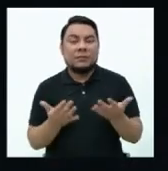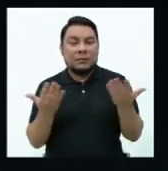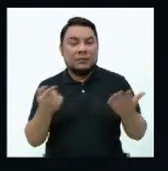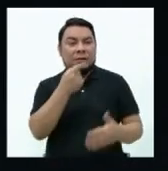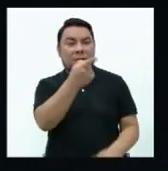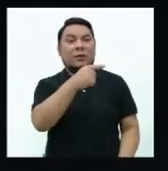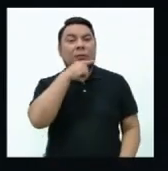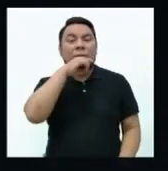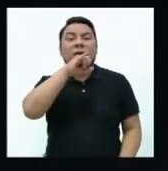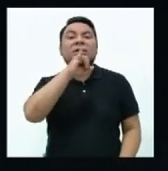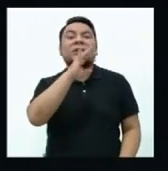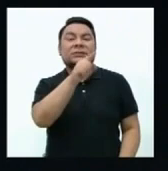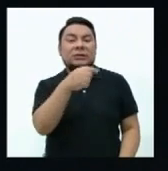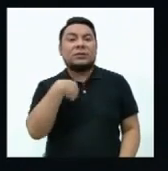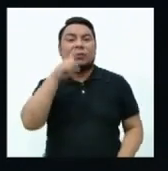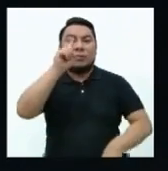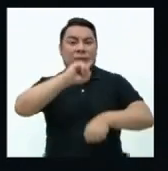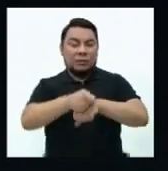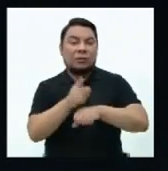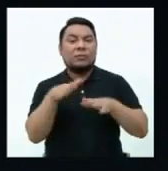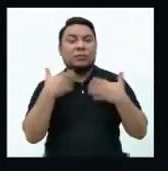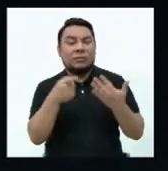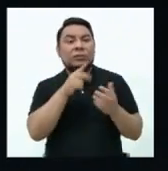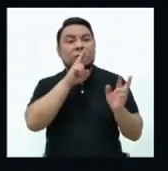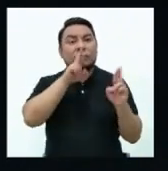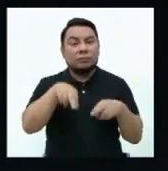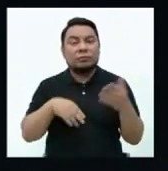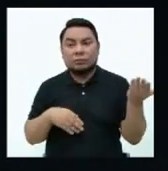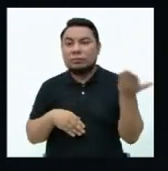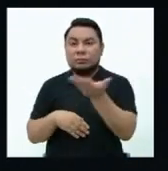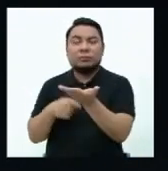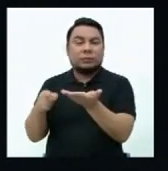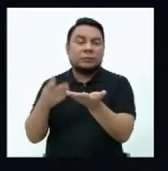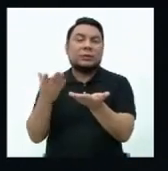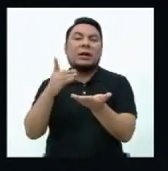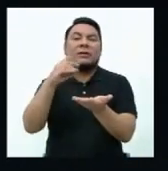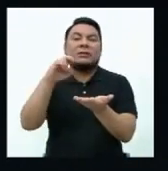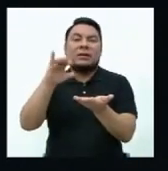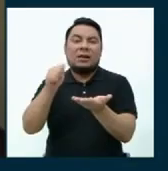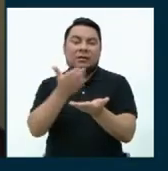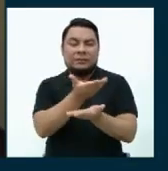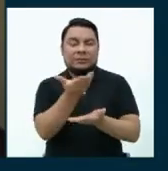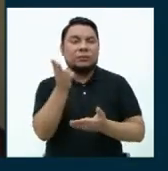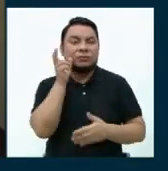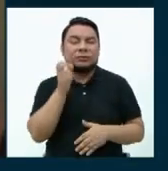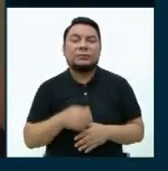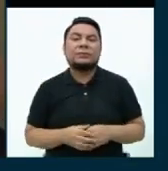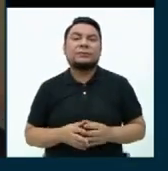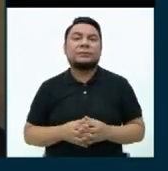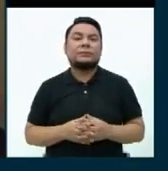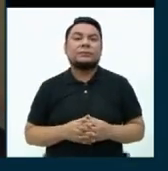Candidata Jessica García tiene un minuto para su dúplica a la candidata Daniela Van Dyck. Escuchamos.